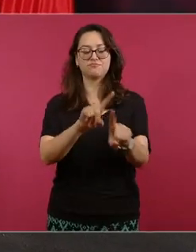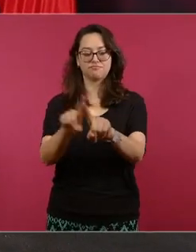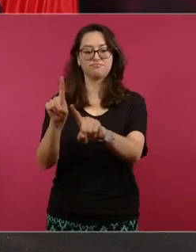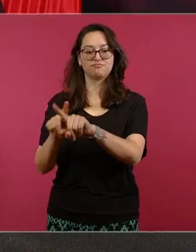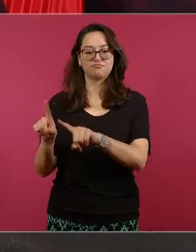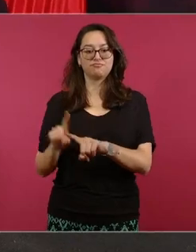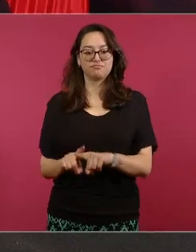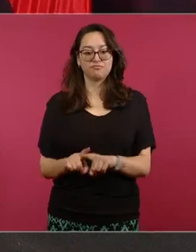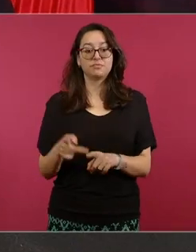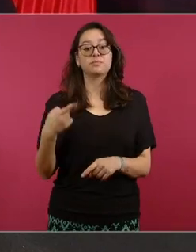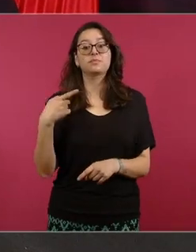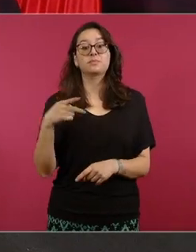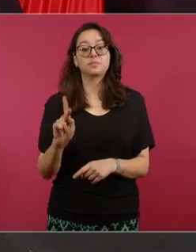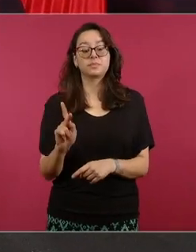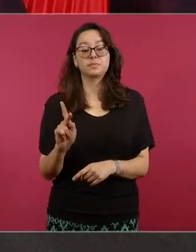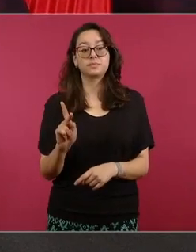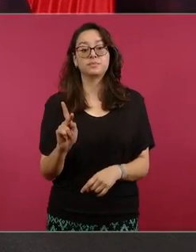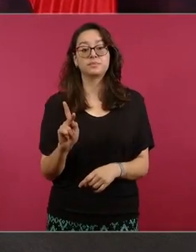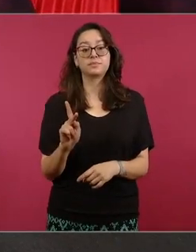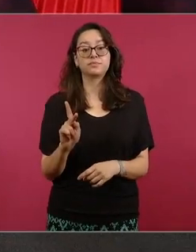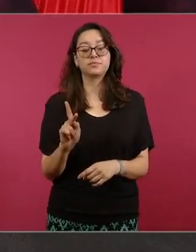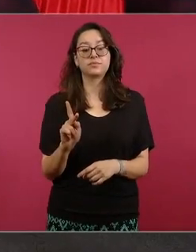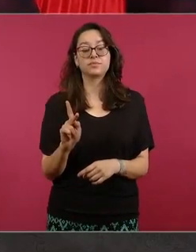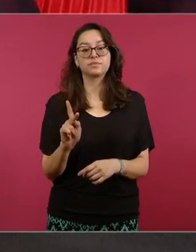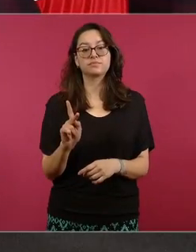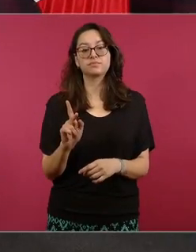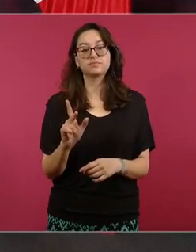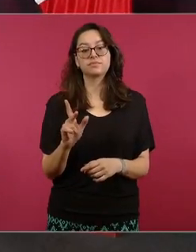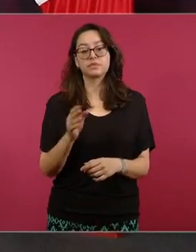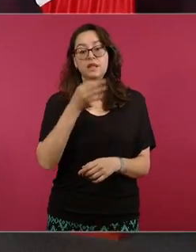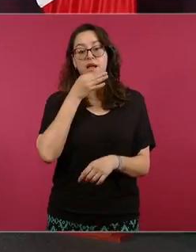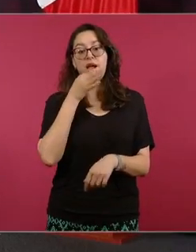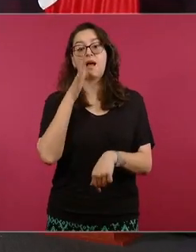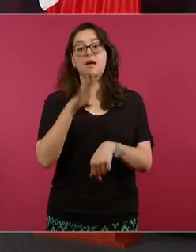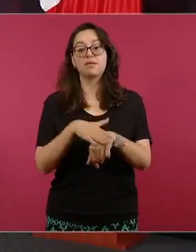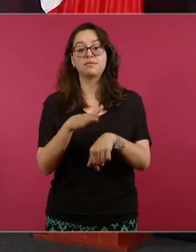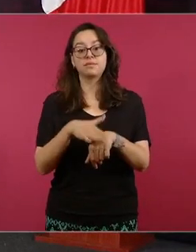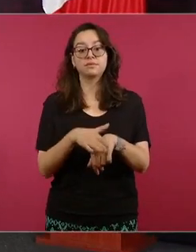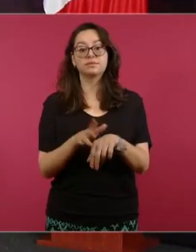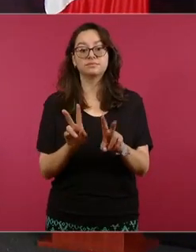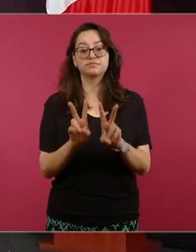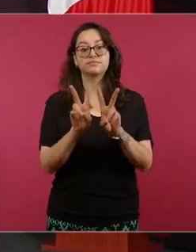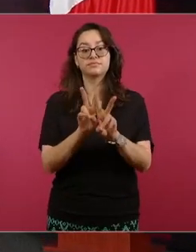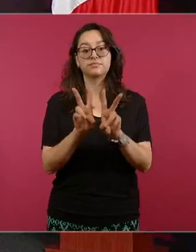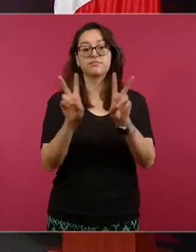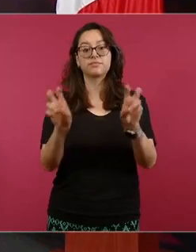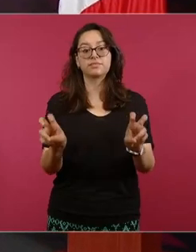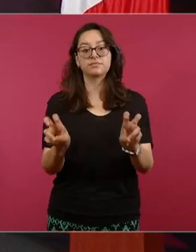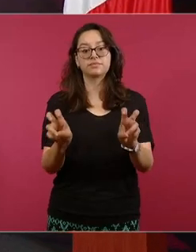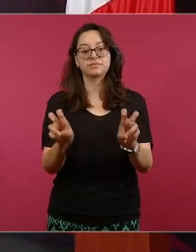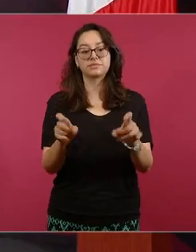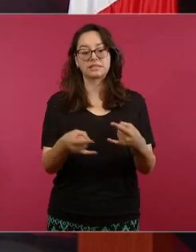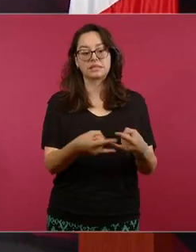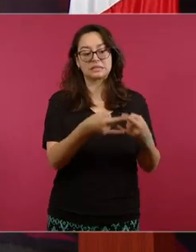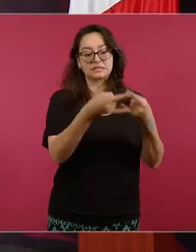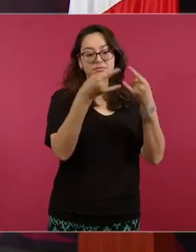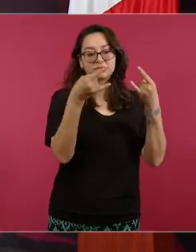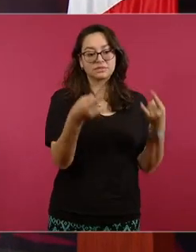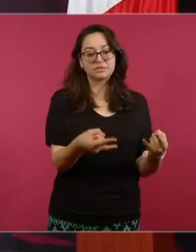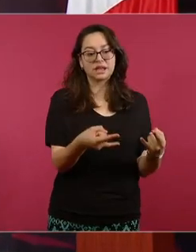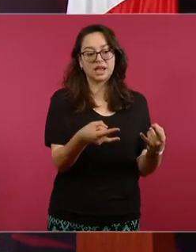suspender la historia, le